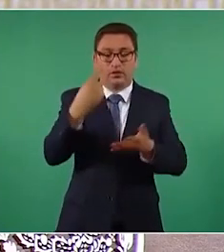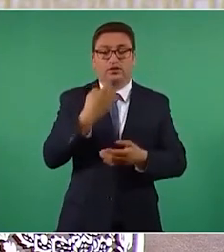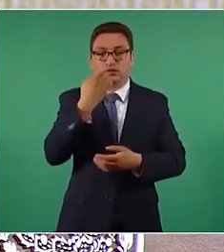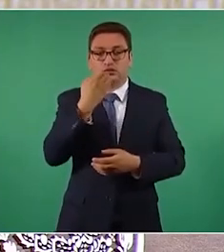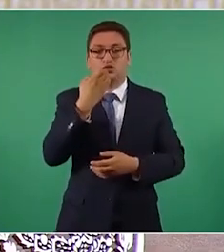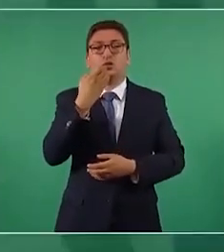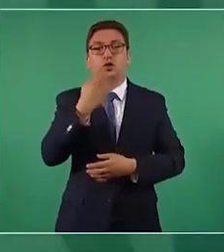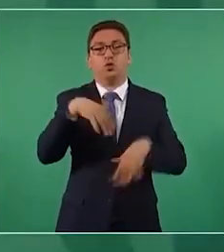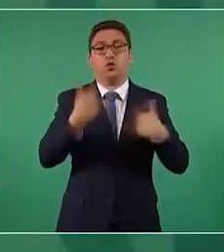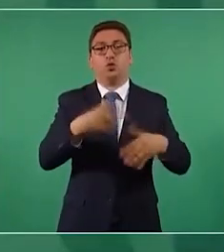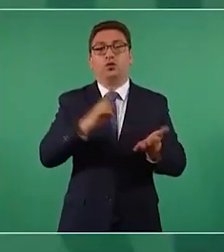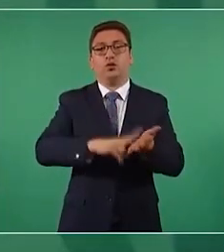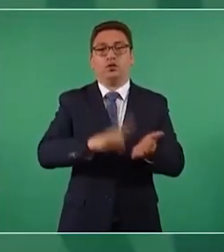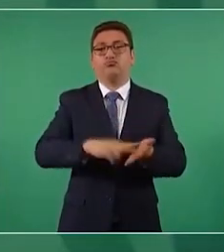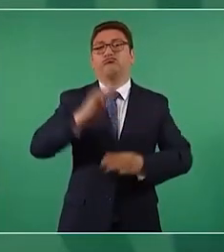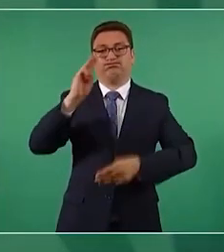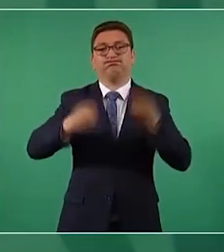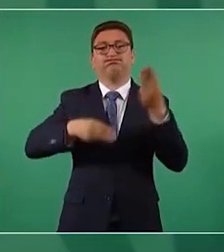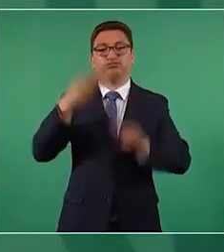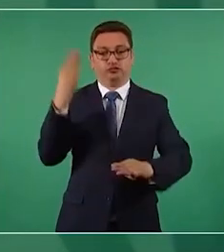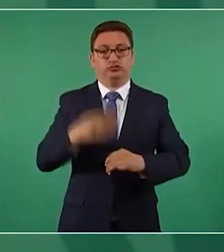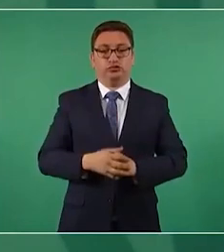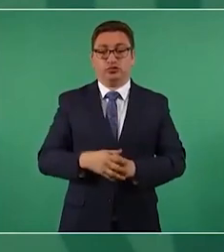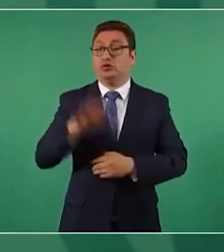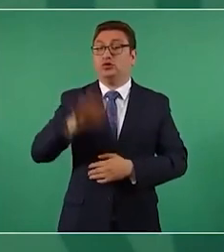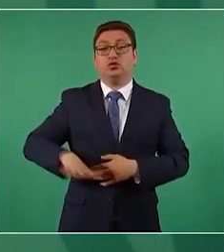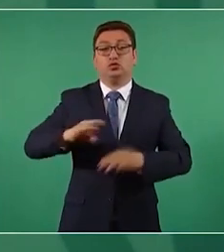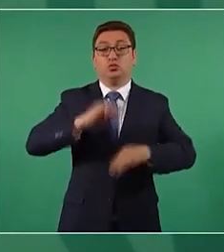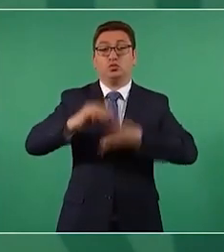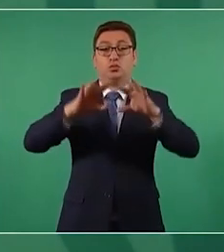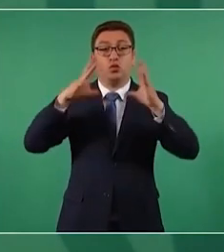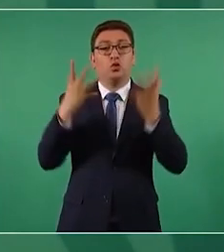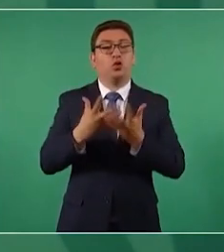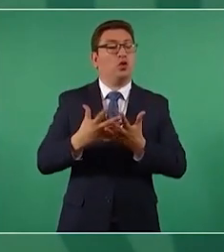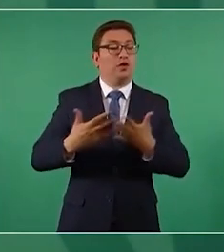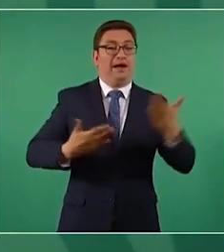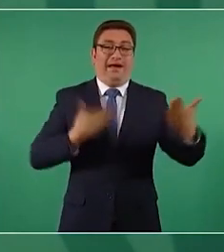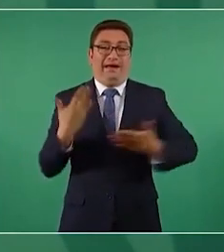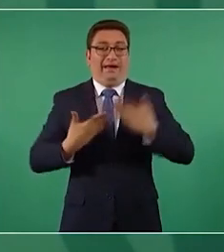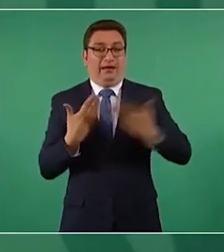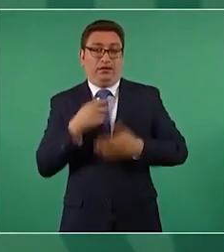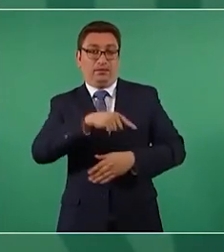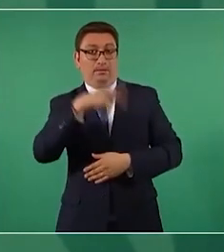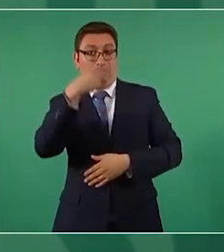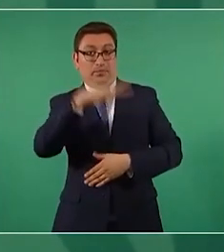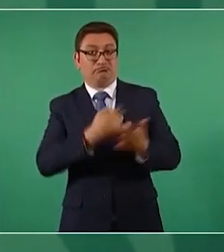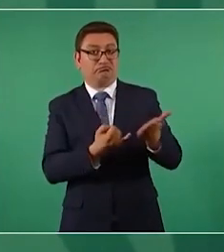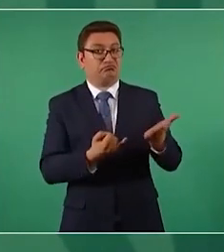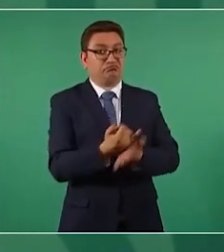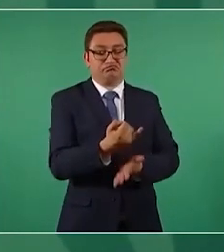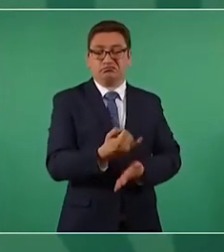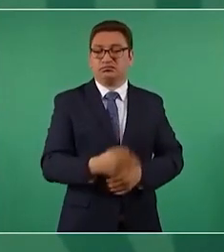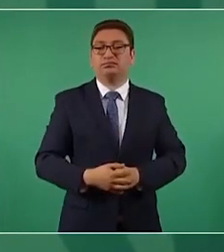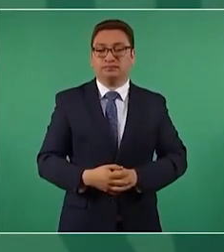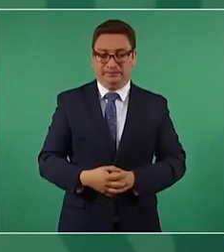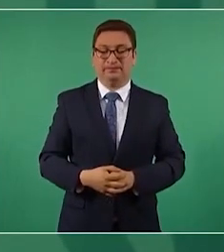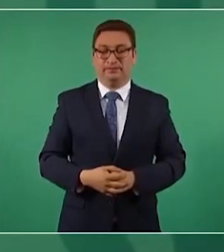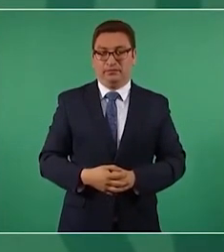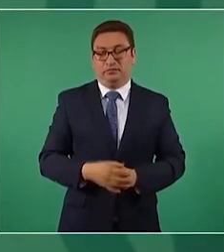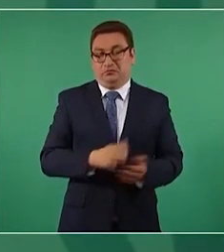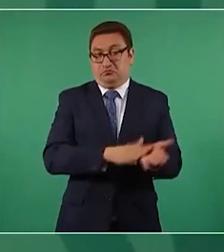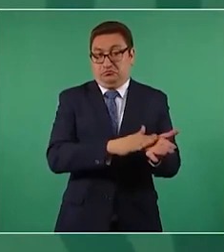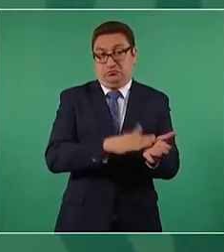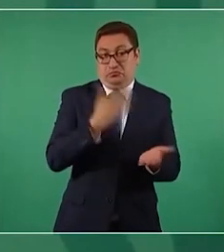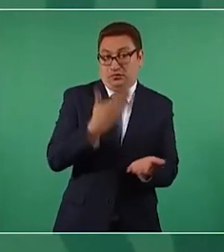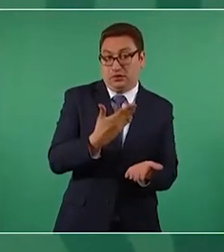gesto de valor mundial en el mundo entero se está celebrando esta decisión por supuesto que todos